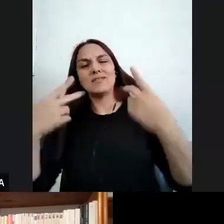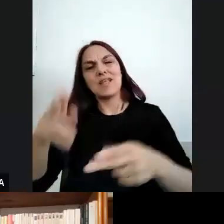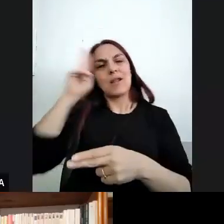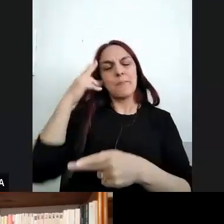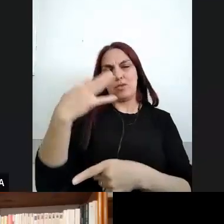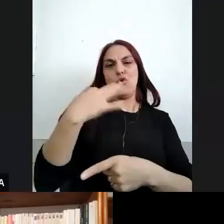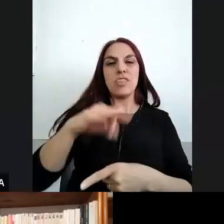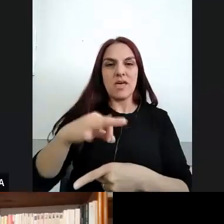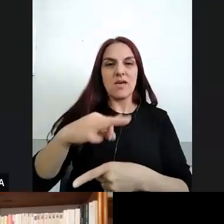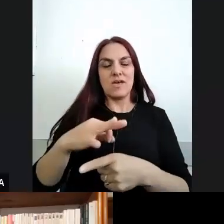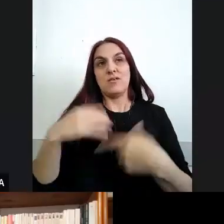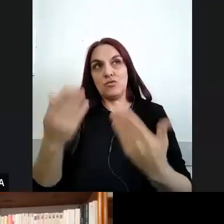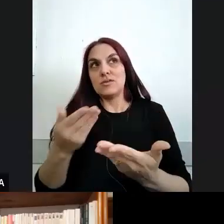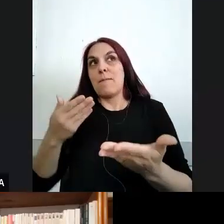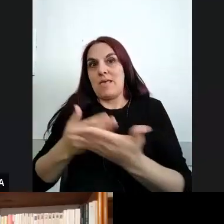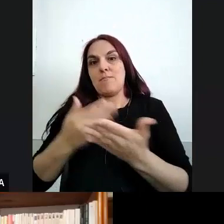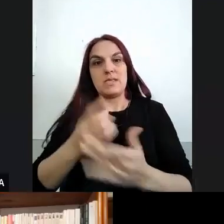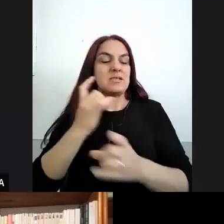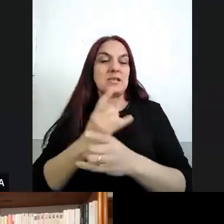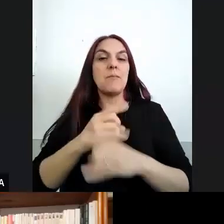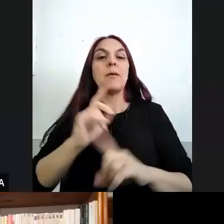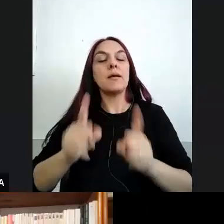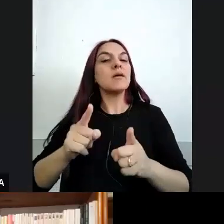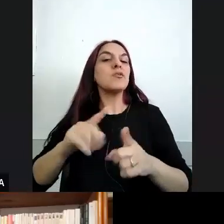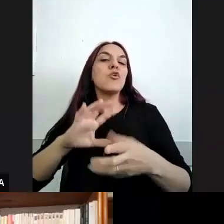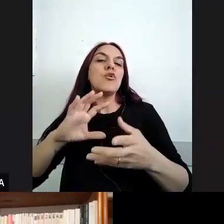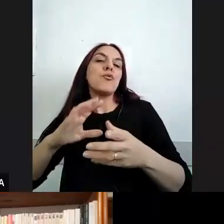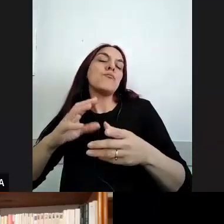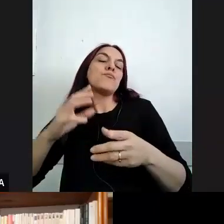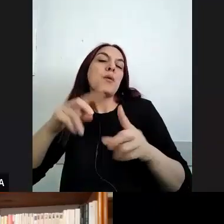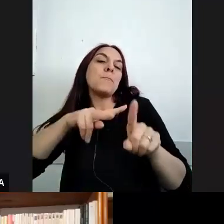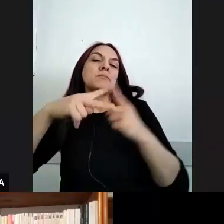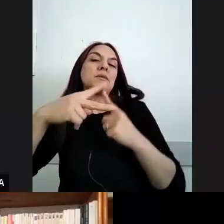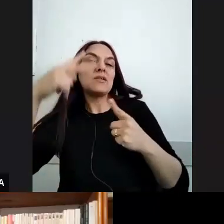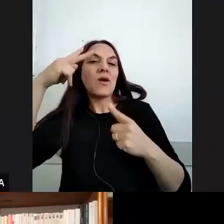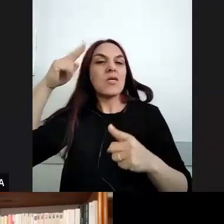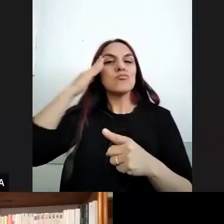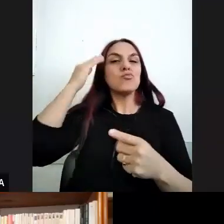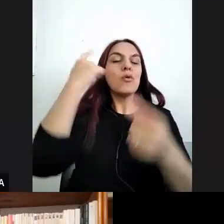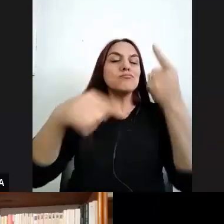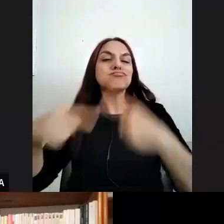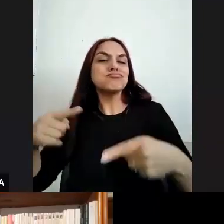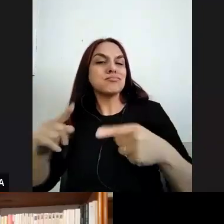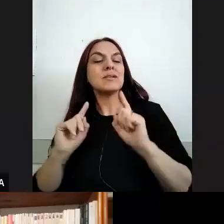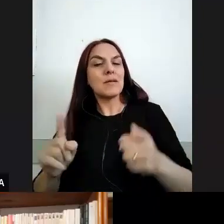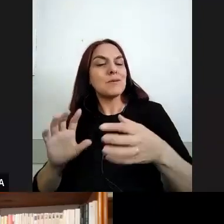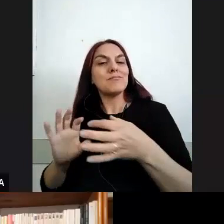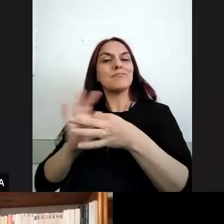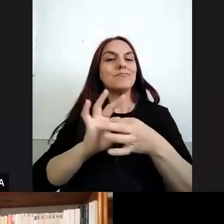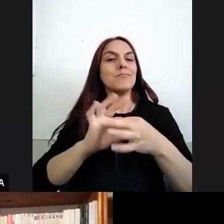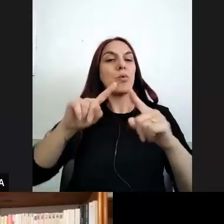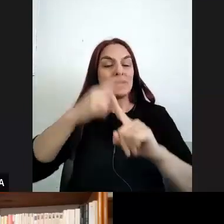posiciones la perspectiva del multiculturalismo muy asociado a las políticas del reconocimiento